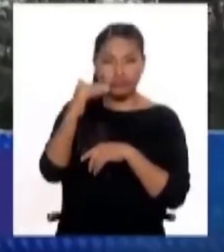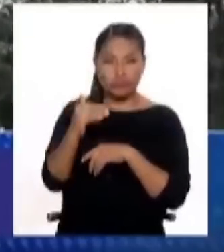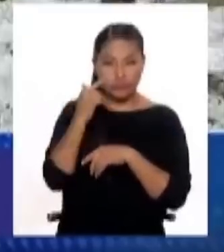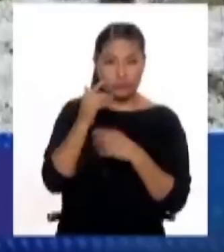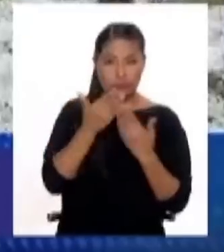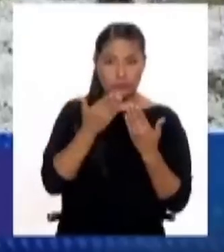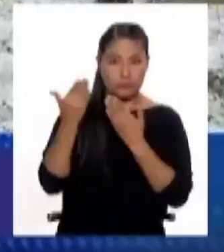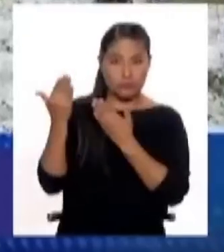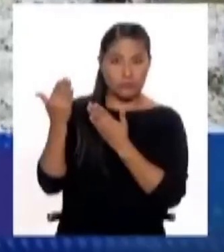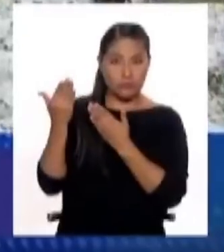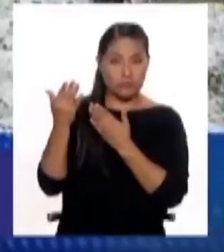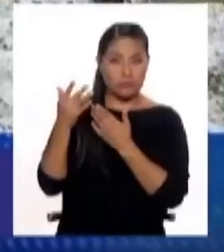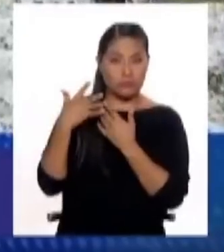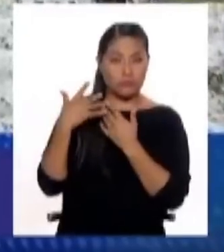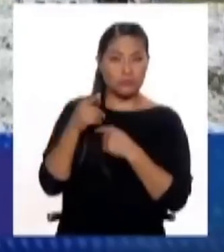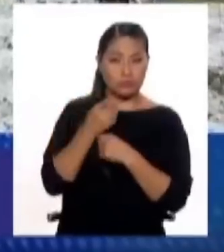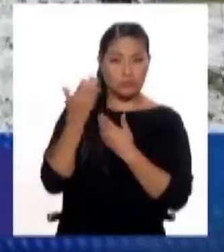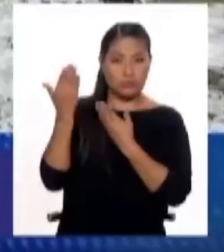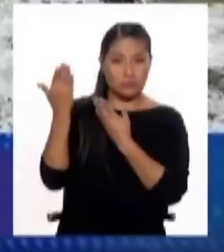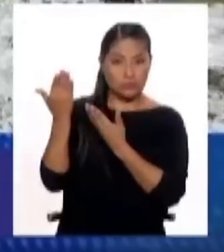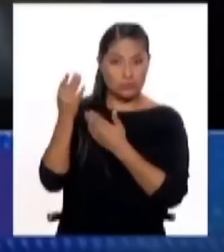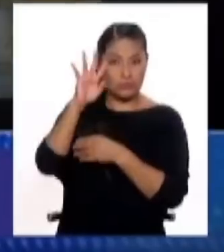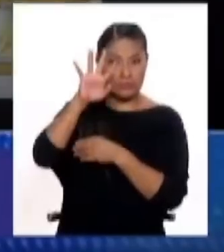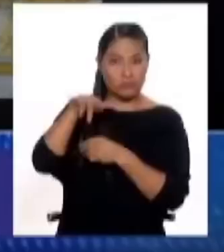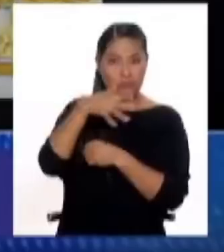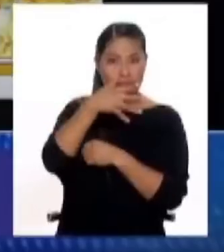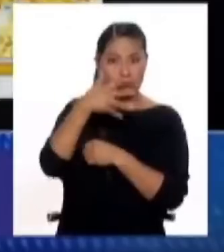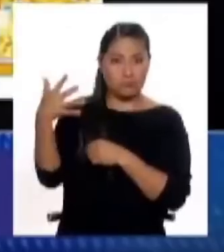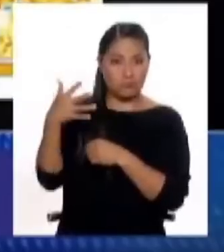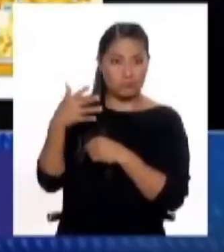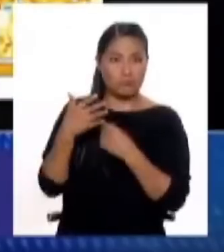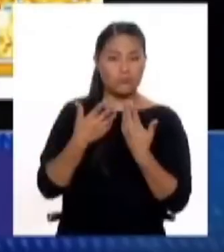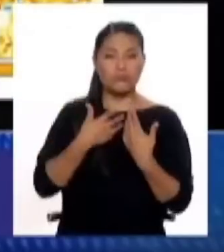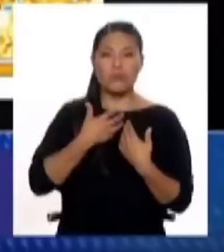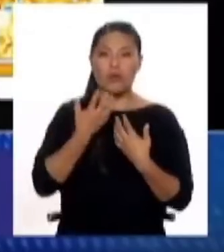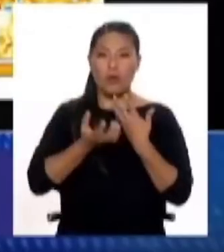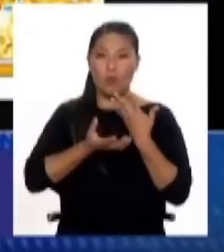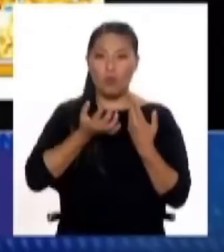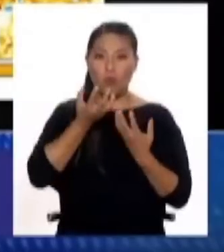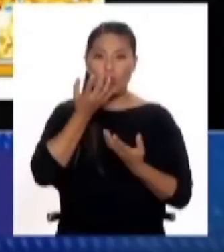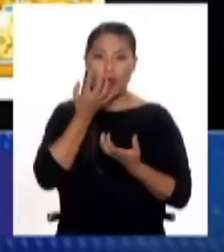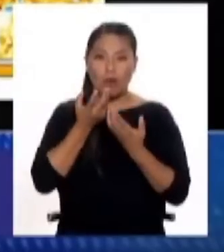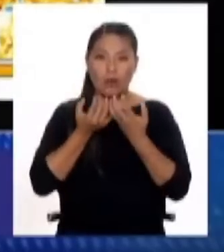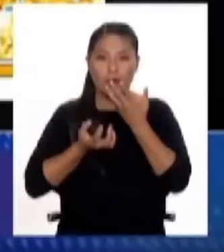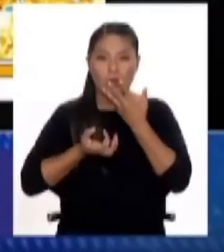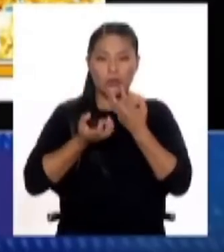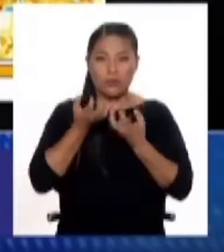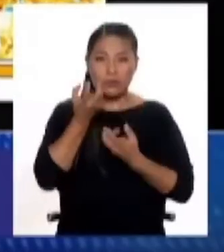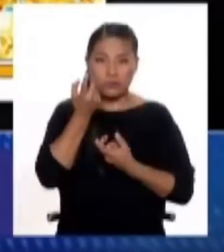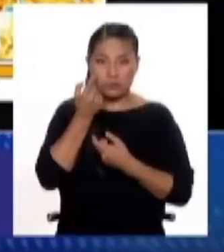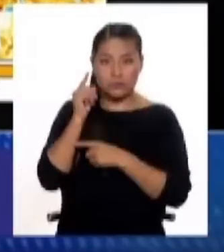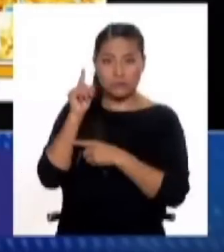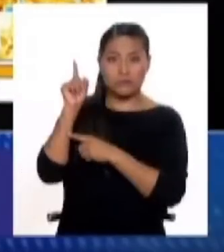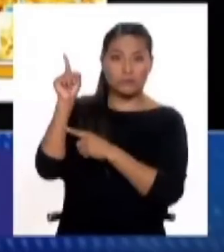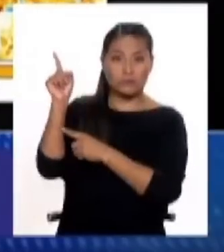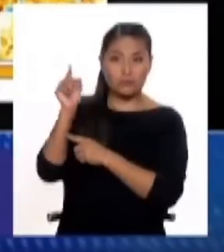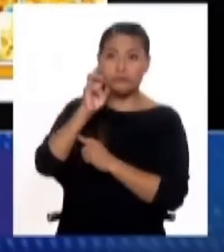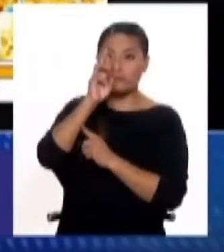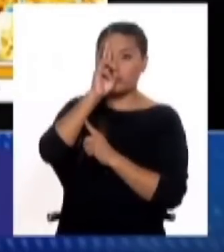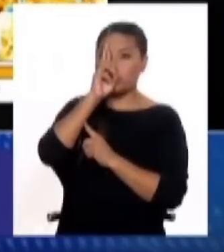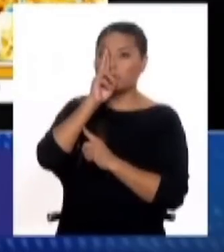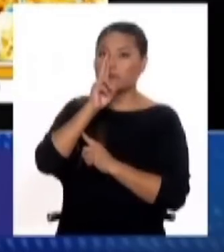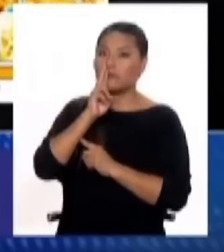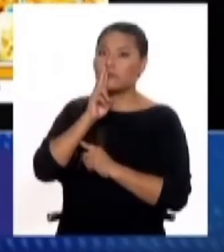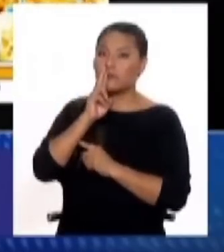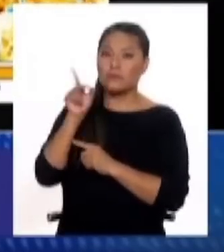no sé si vamos a poder poner el mapa, ahí tenemos un mapa de calor que habíamos estado preparando, Grinia, y lo estamos viendo toda la costa